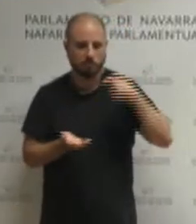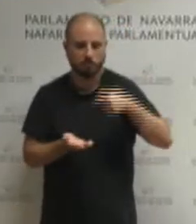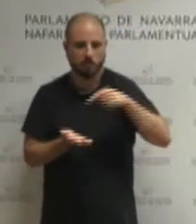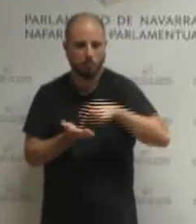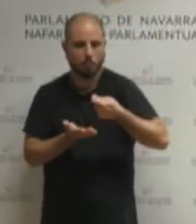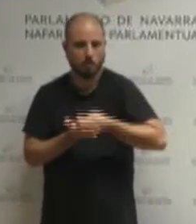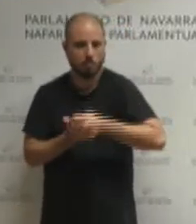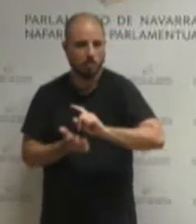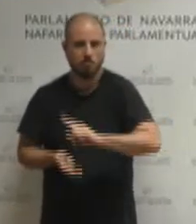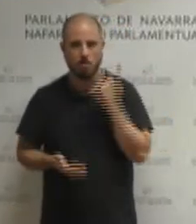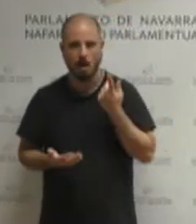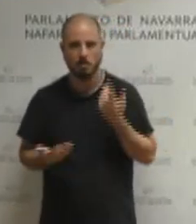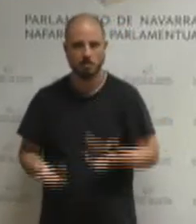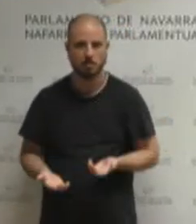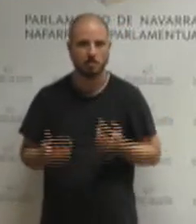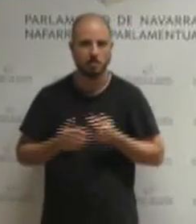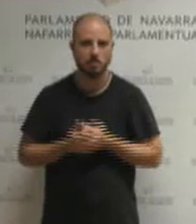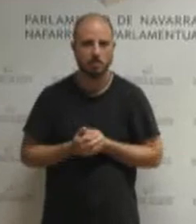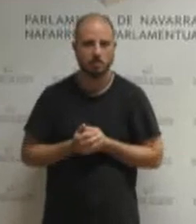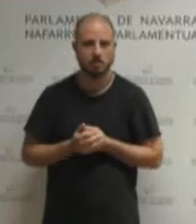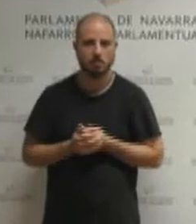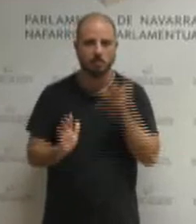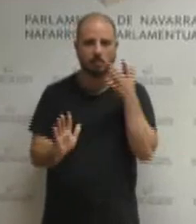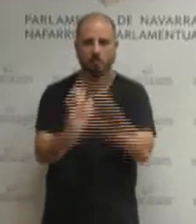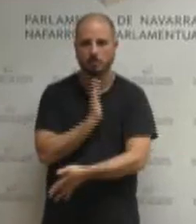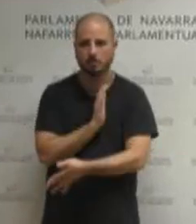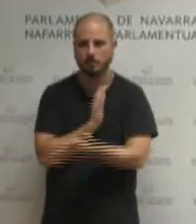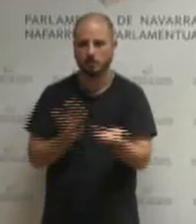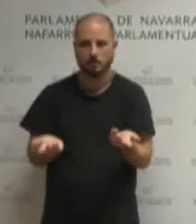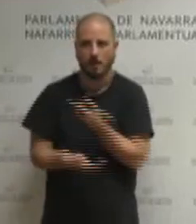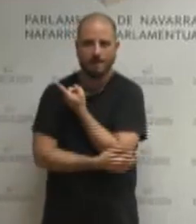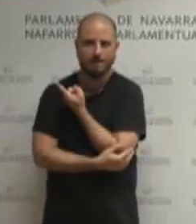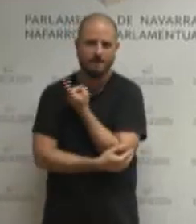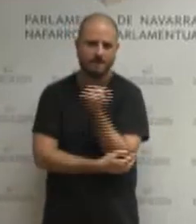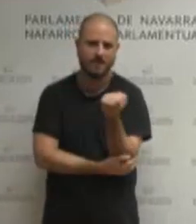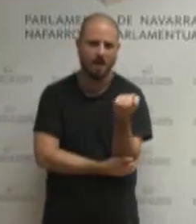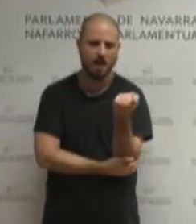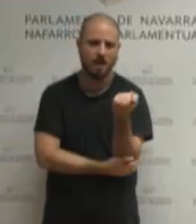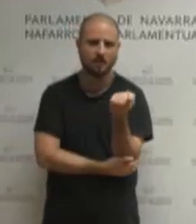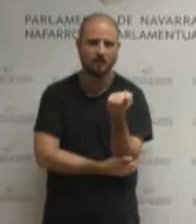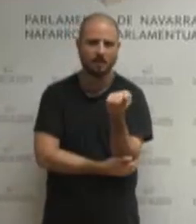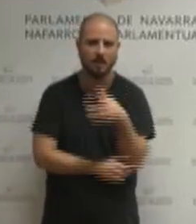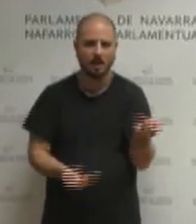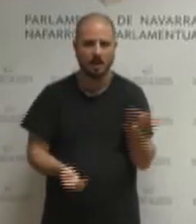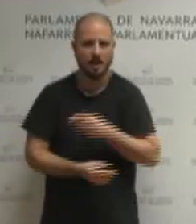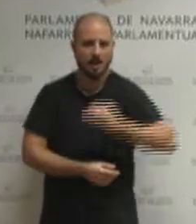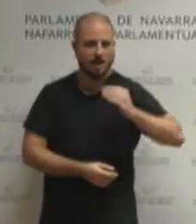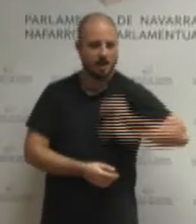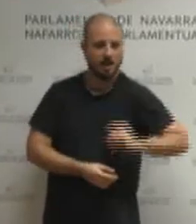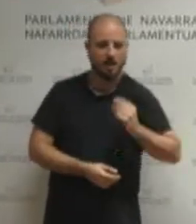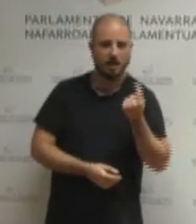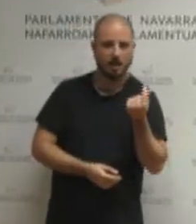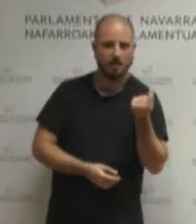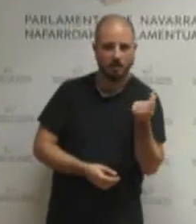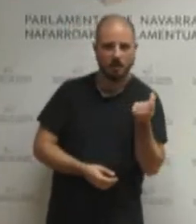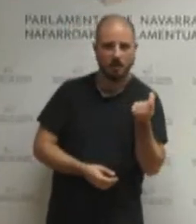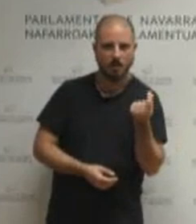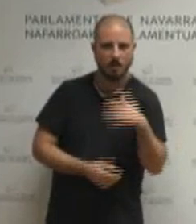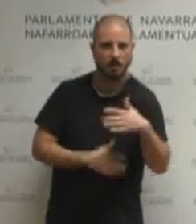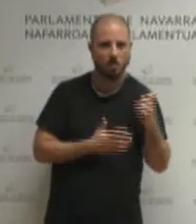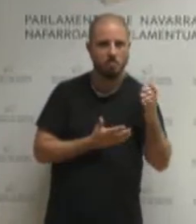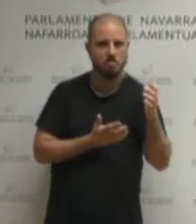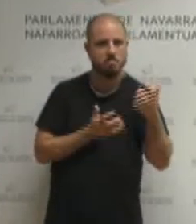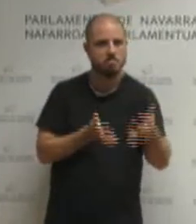la realidad es que estamos muy lejos de equiparar las rentas del capital y los beneficios